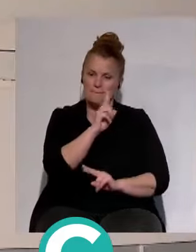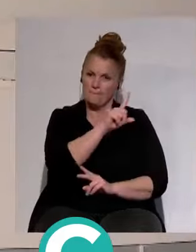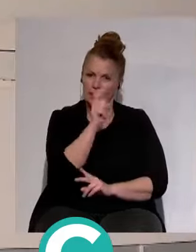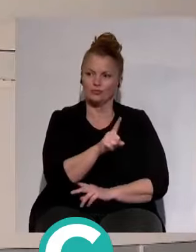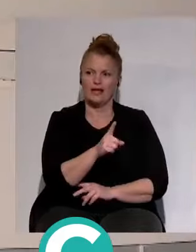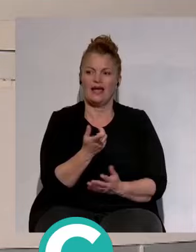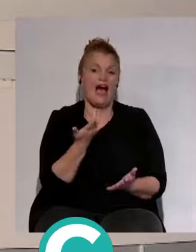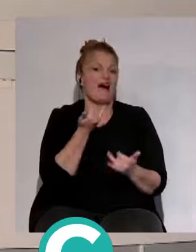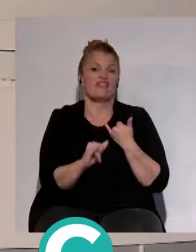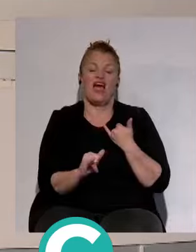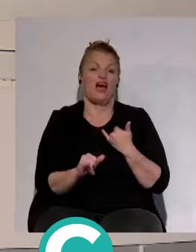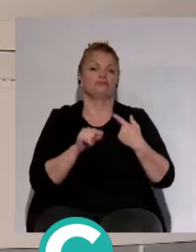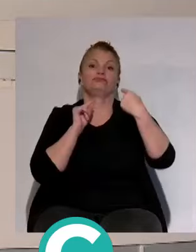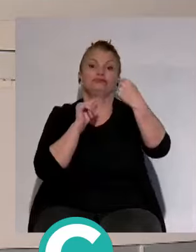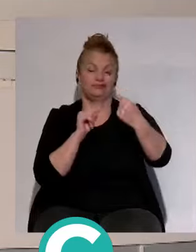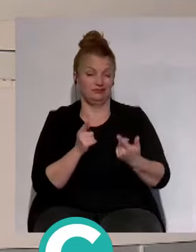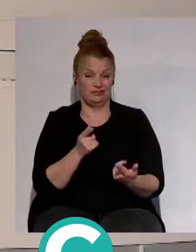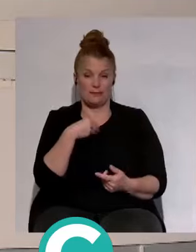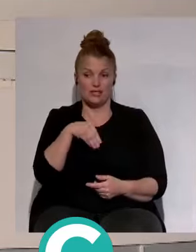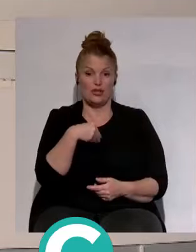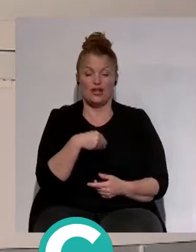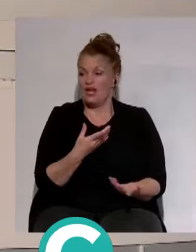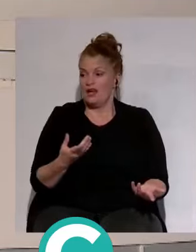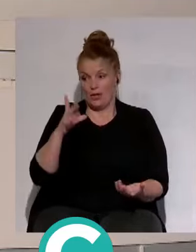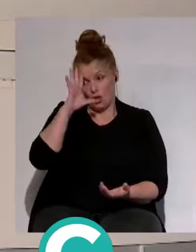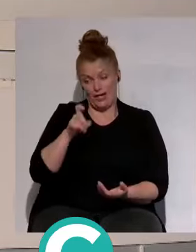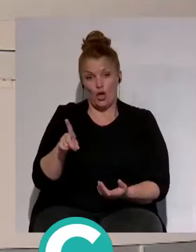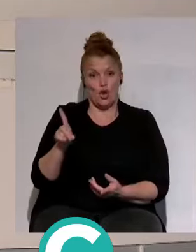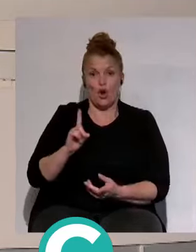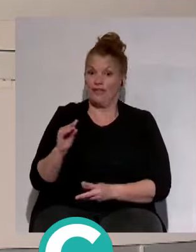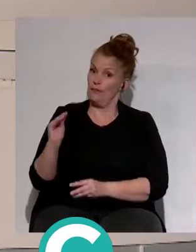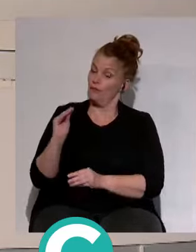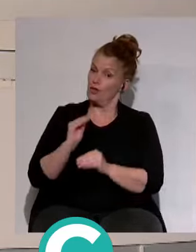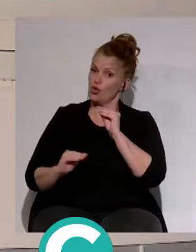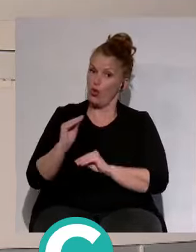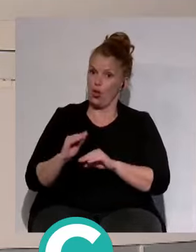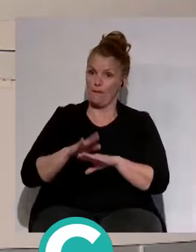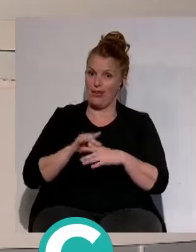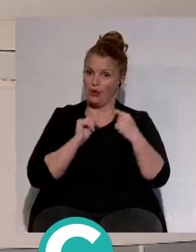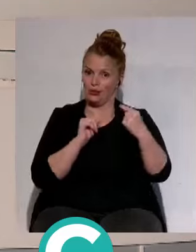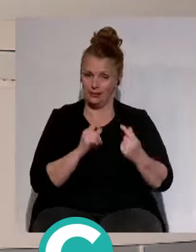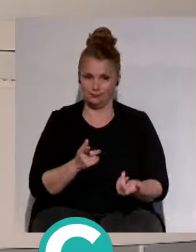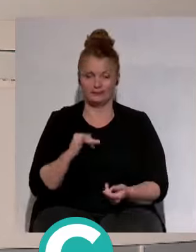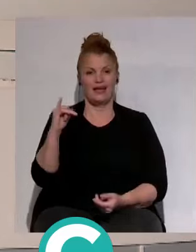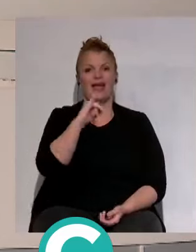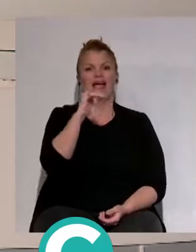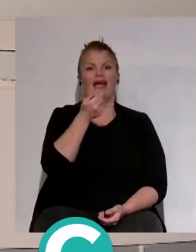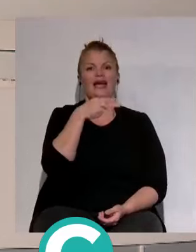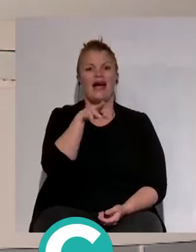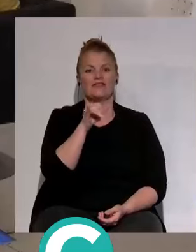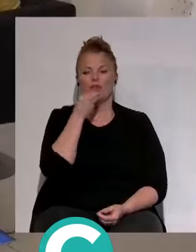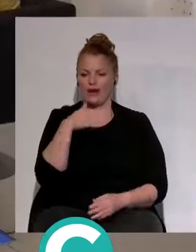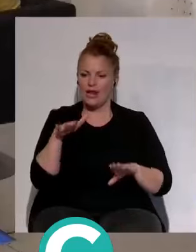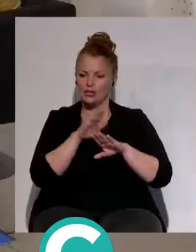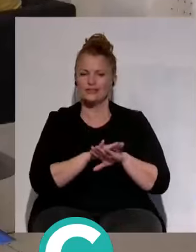el presidente en una hora de prensa y creo que no es la manera de resolver las comparecencias. Javi López, muy buenas. ¿Qué tal? Buenas noches,